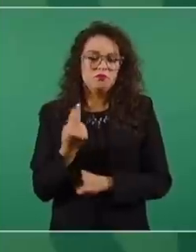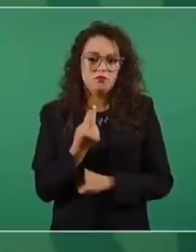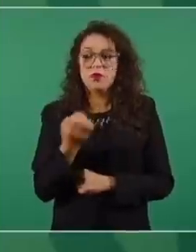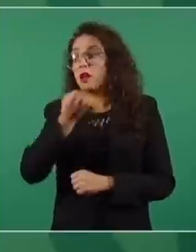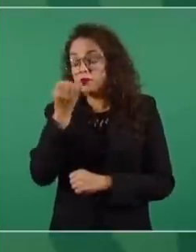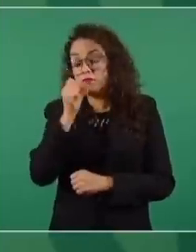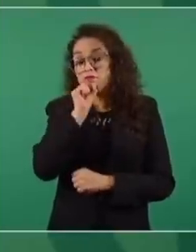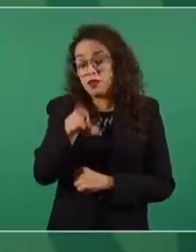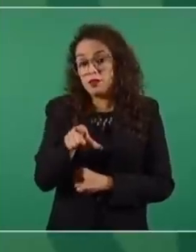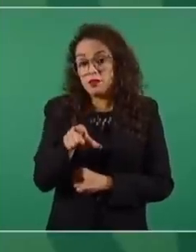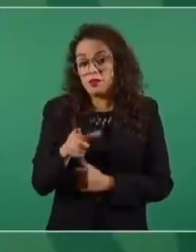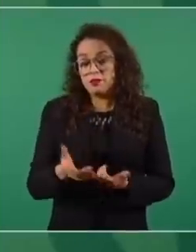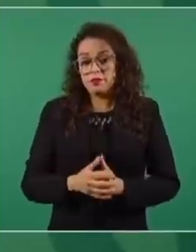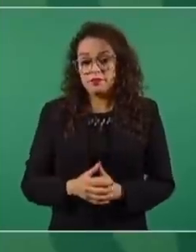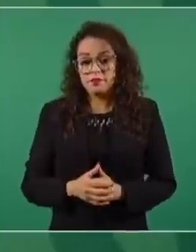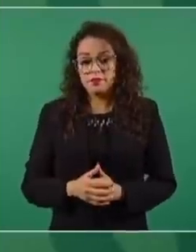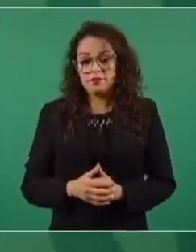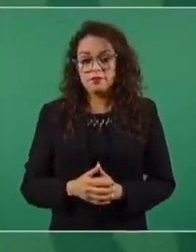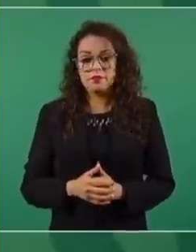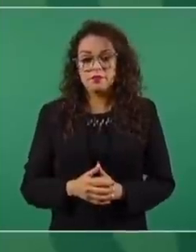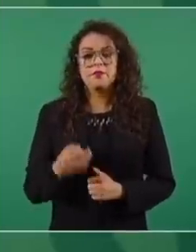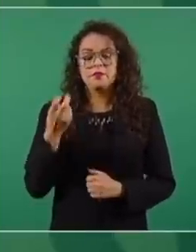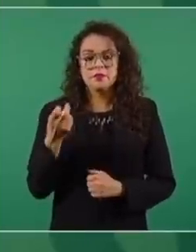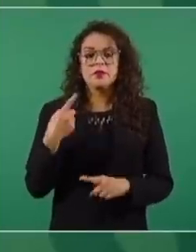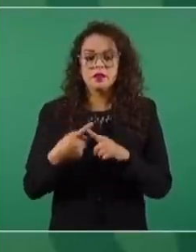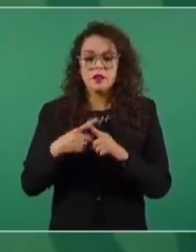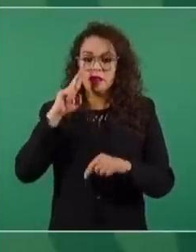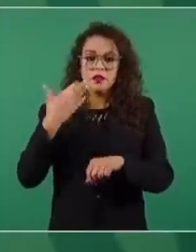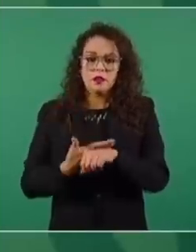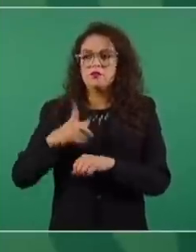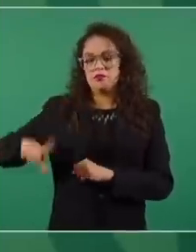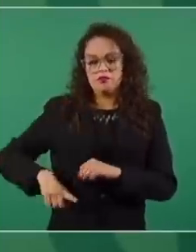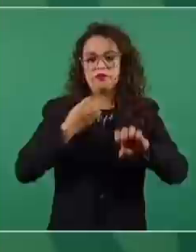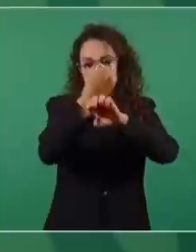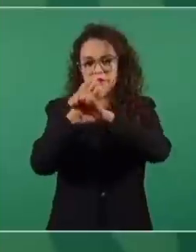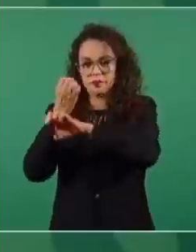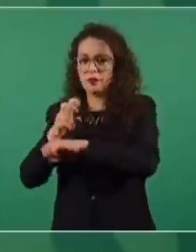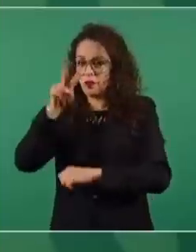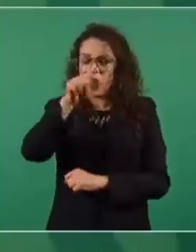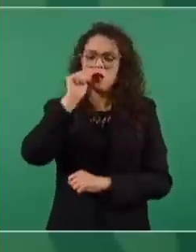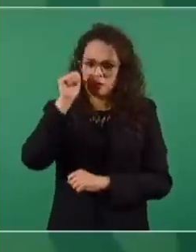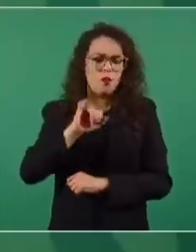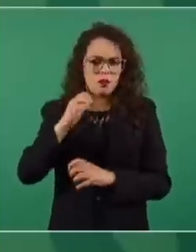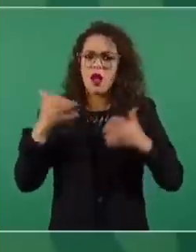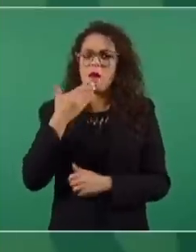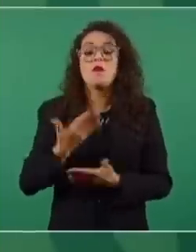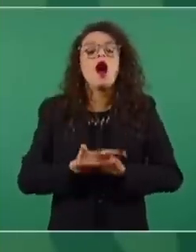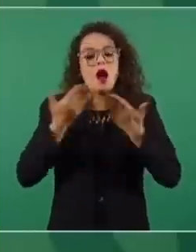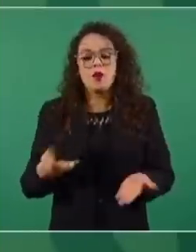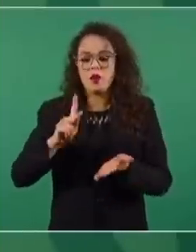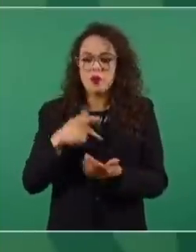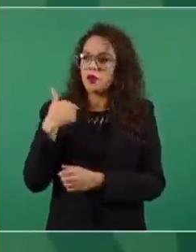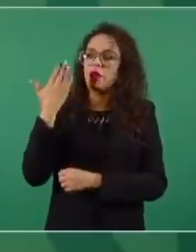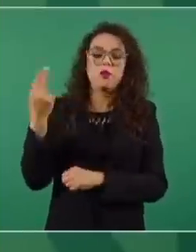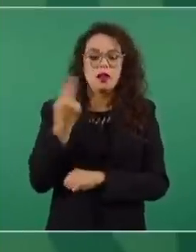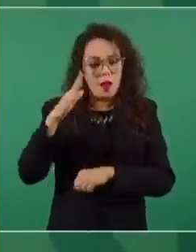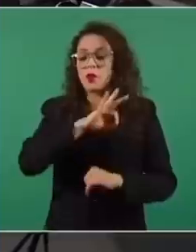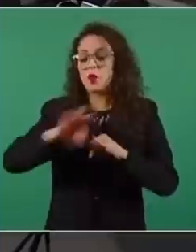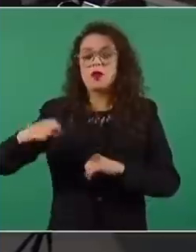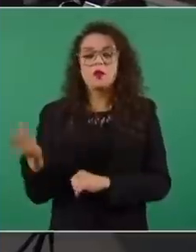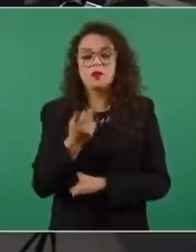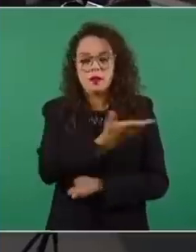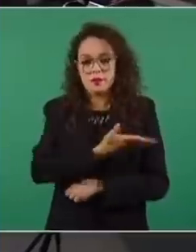las escuelas, eso corresponde a los gobiernos estatales, siempre lo hacen y ahora vamos a pedir que se apliquen más.